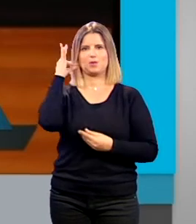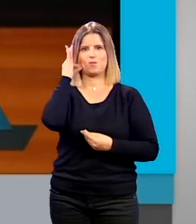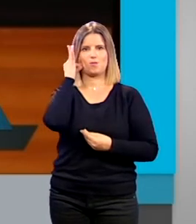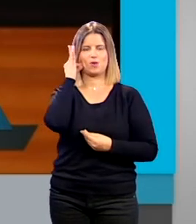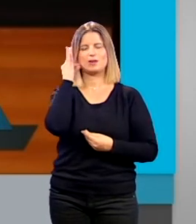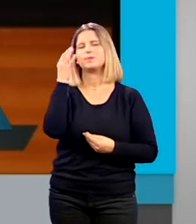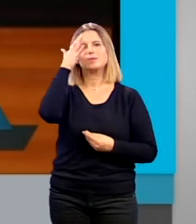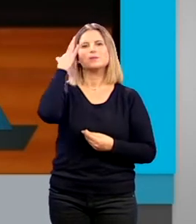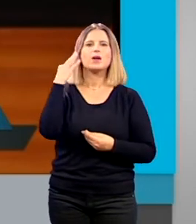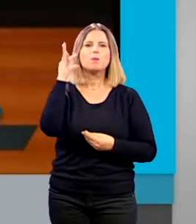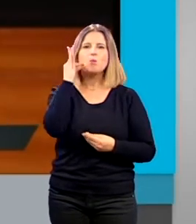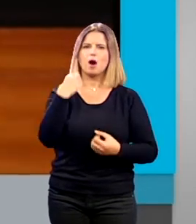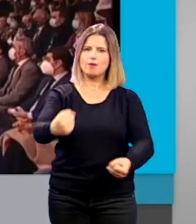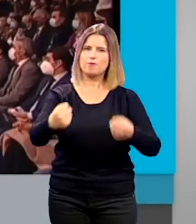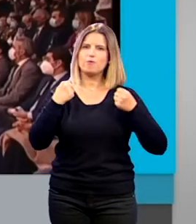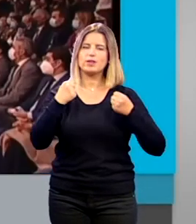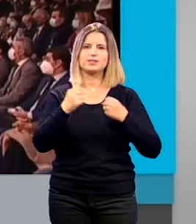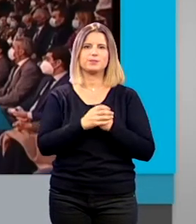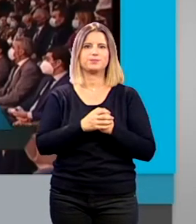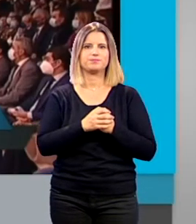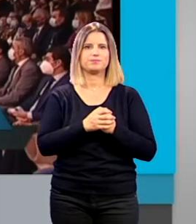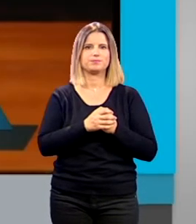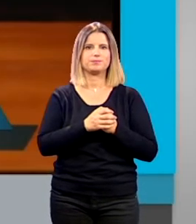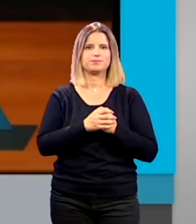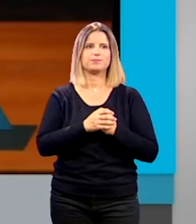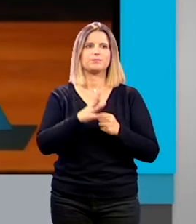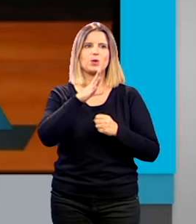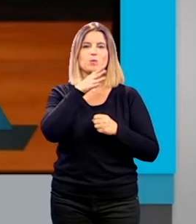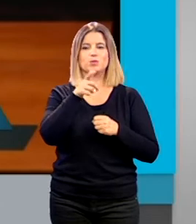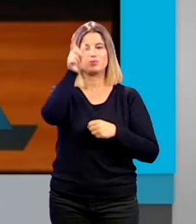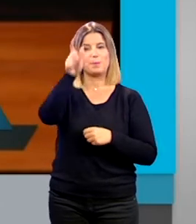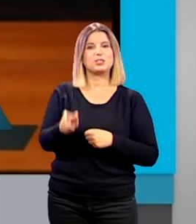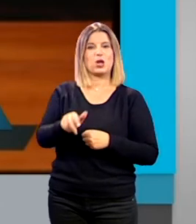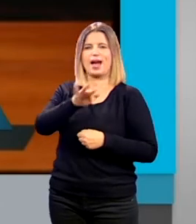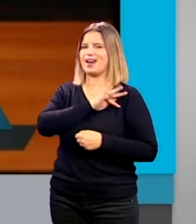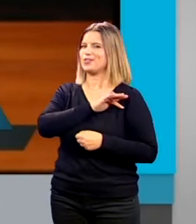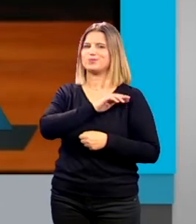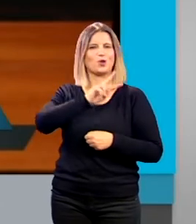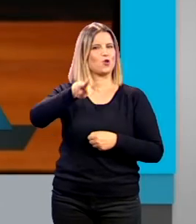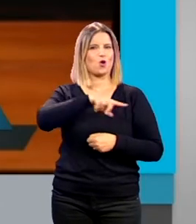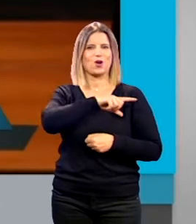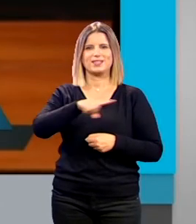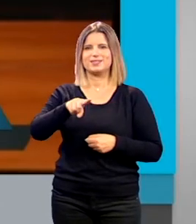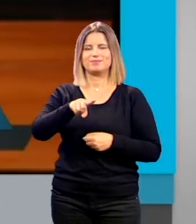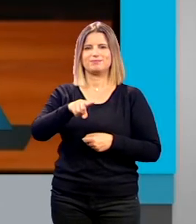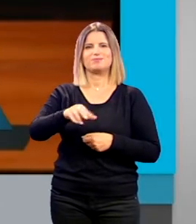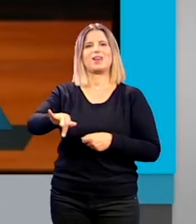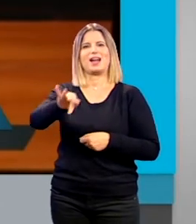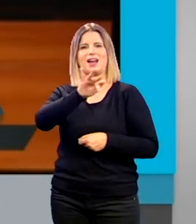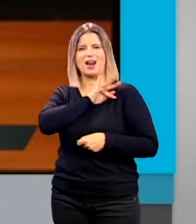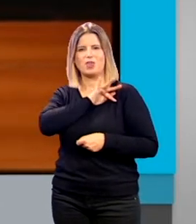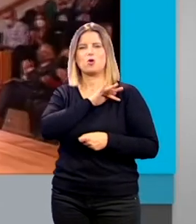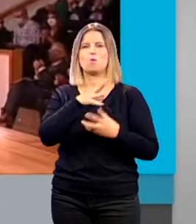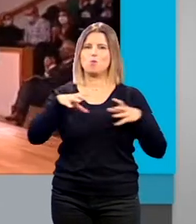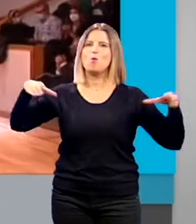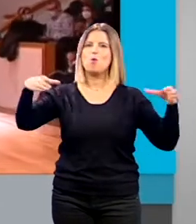mujeres fuertes y valientes no le están dando el galardón a una persona sino que le están dando el galardón a un